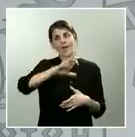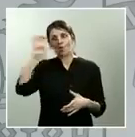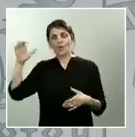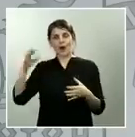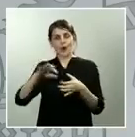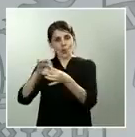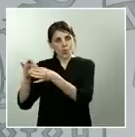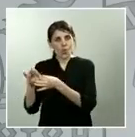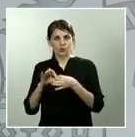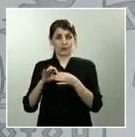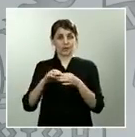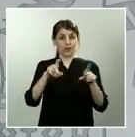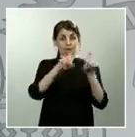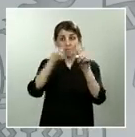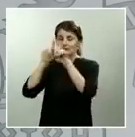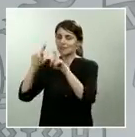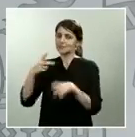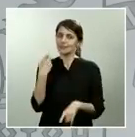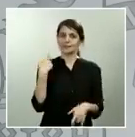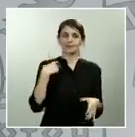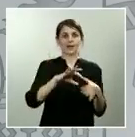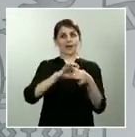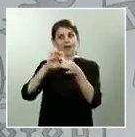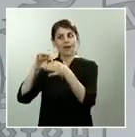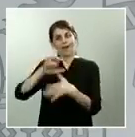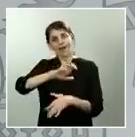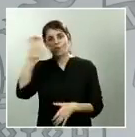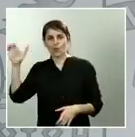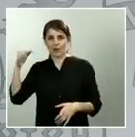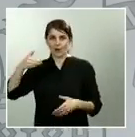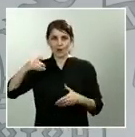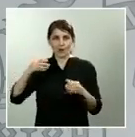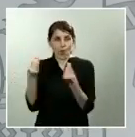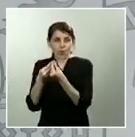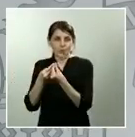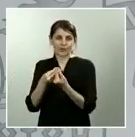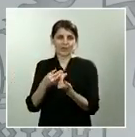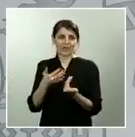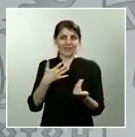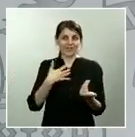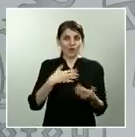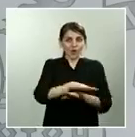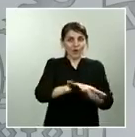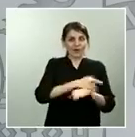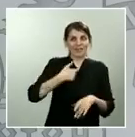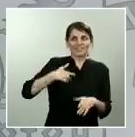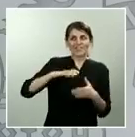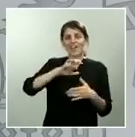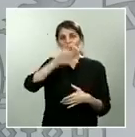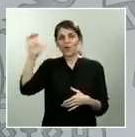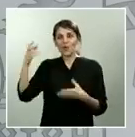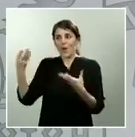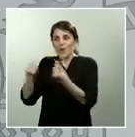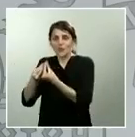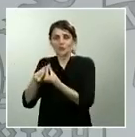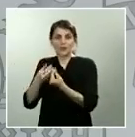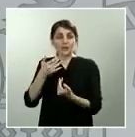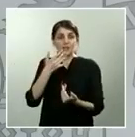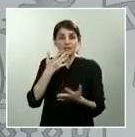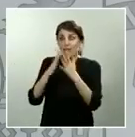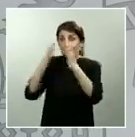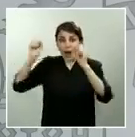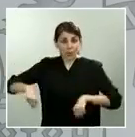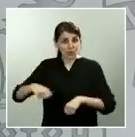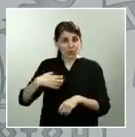Europa. Si Europa en este momento no es capaz de conseguir un acuerdo, el Gobierno español y el presidente Sánchez seguirán